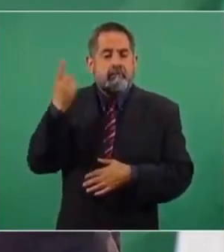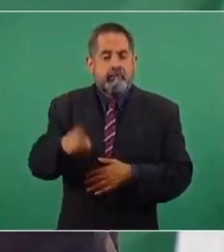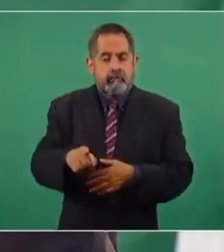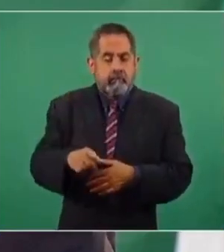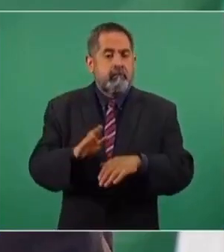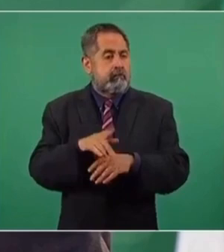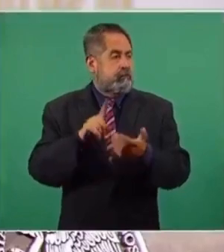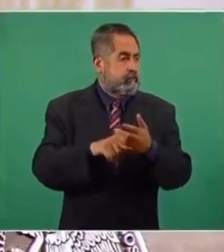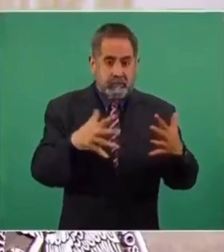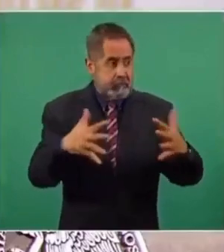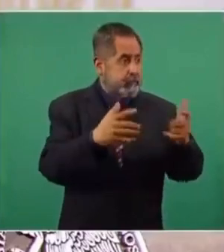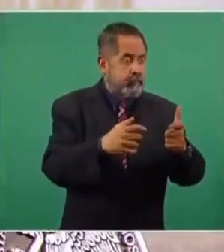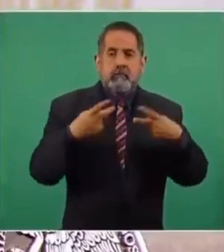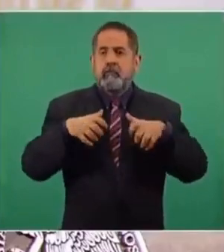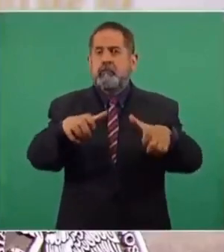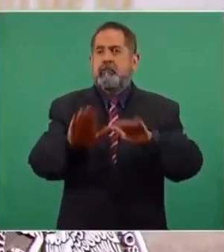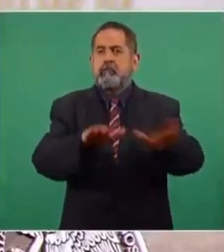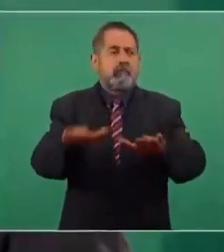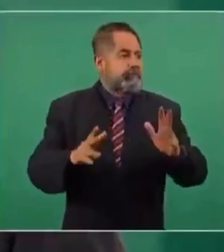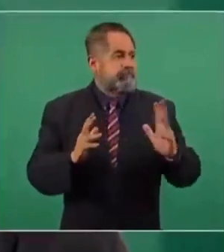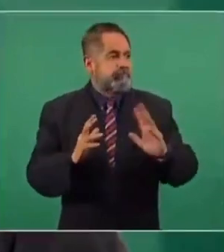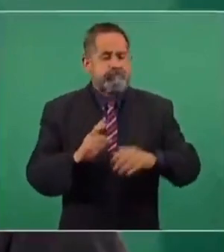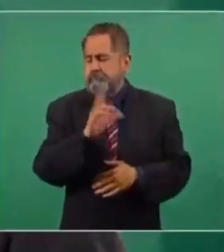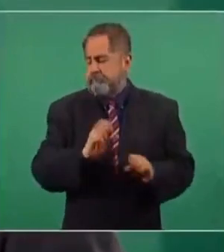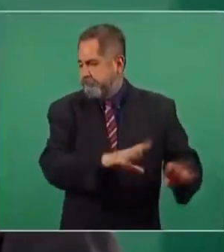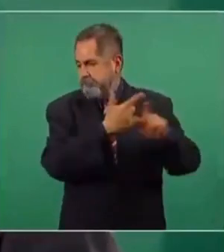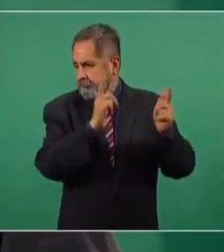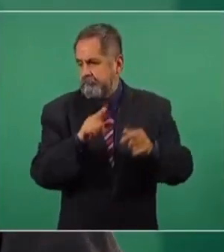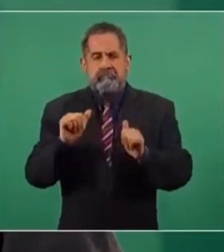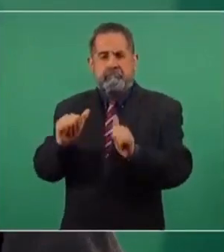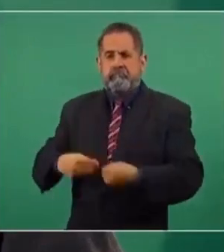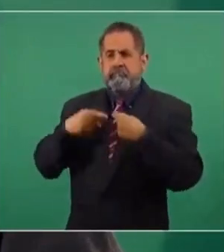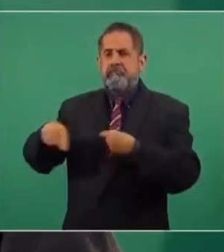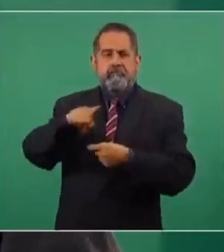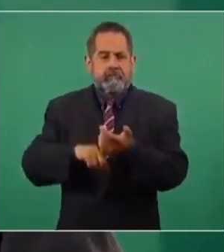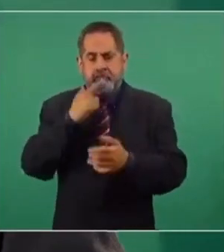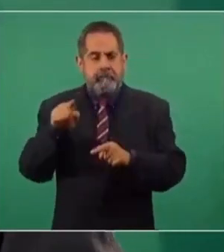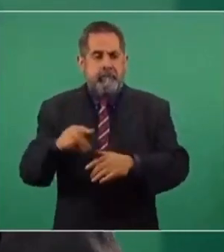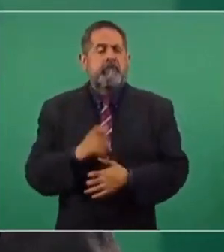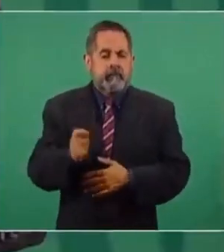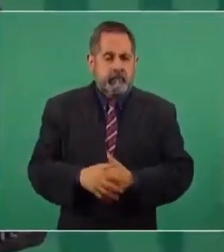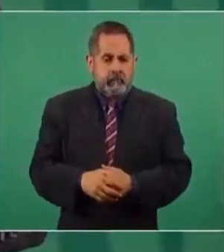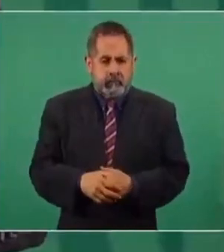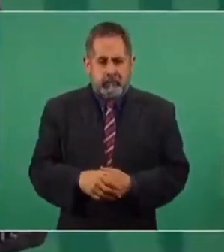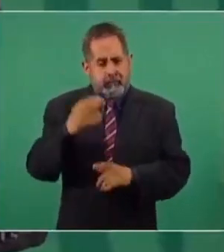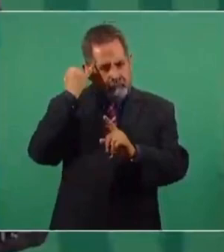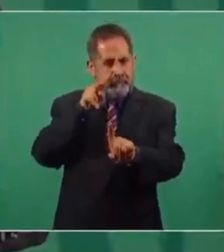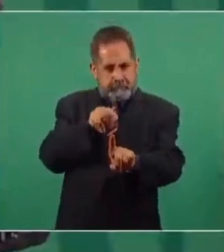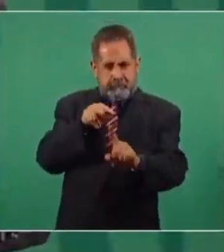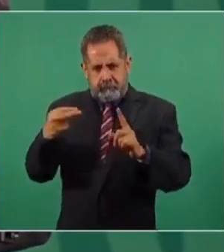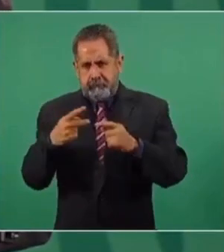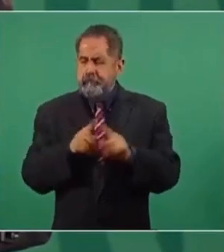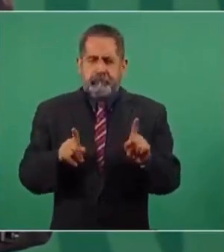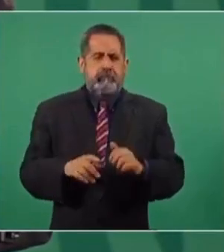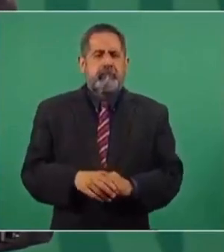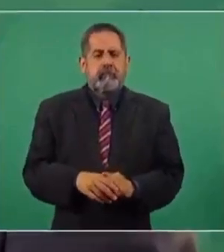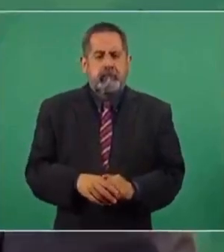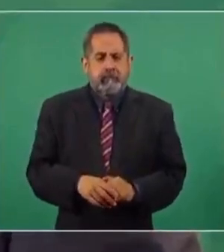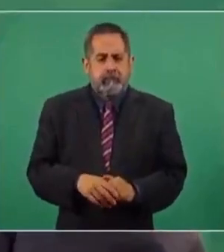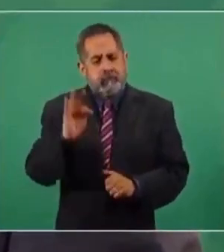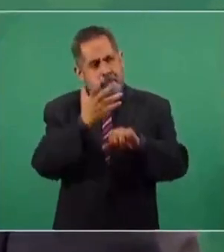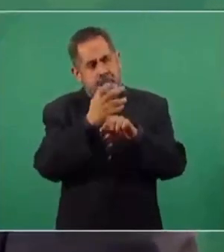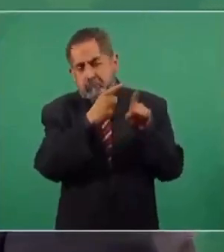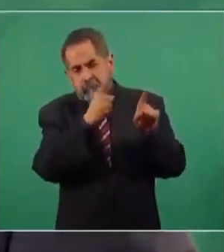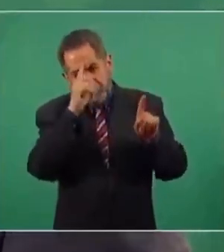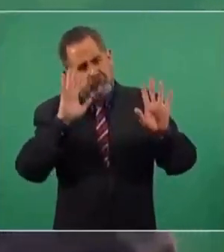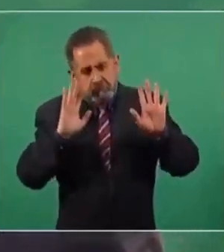porque estaba en riesgo la población y me importa más la vida de la gente. Entonces, son concepciones distintas. A lo mejor en